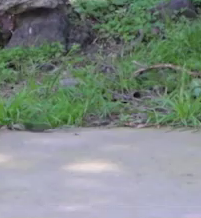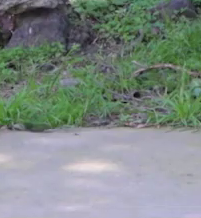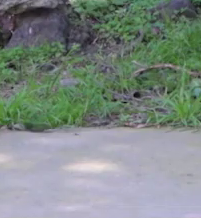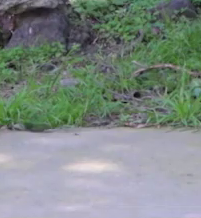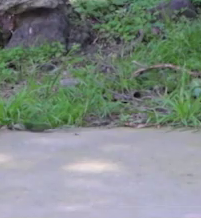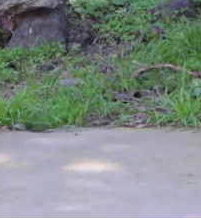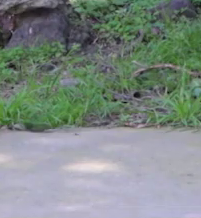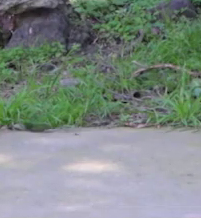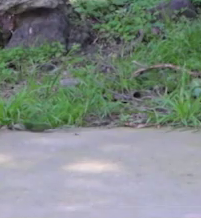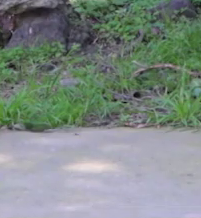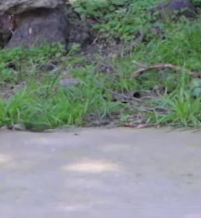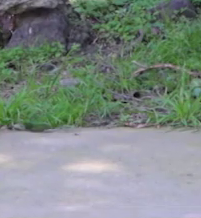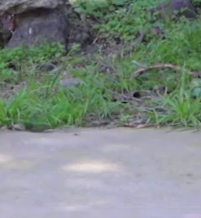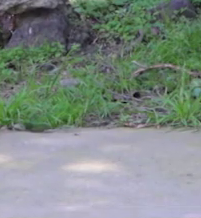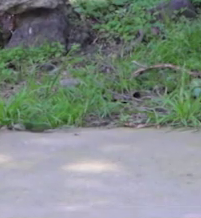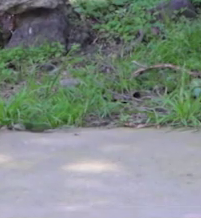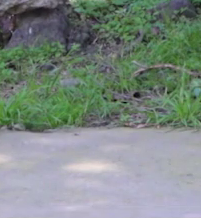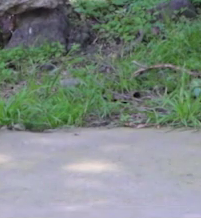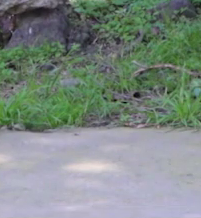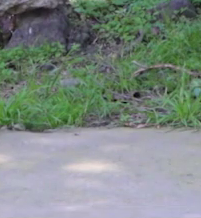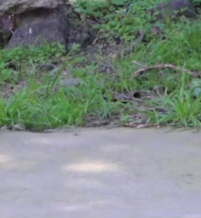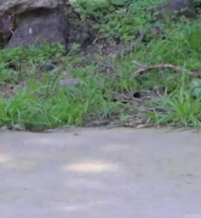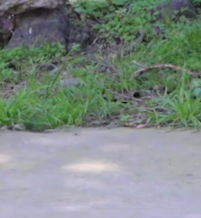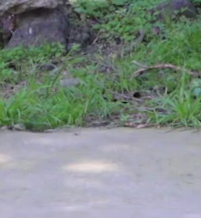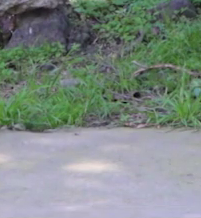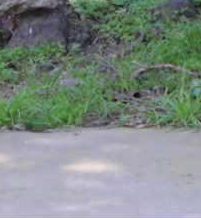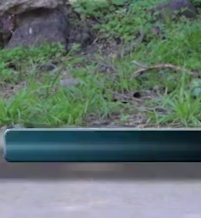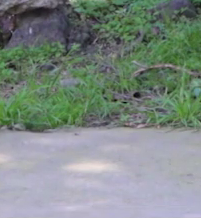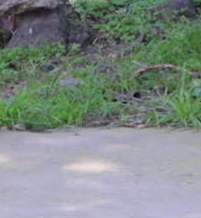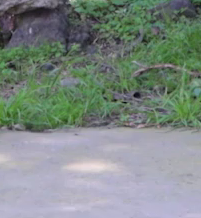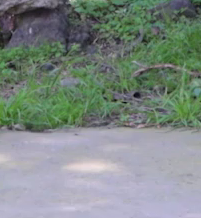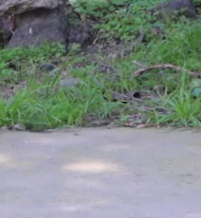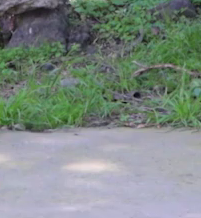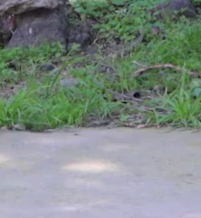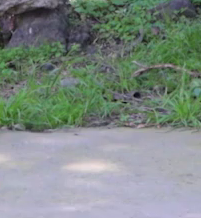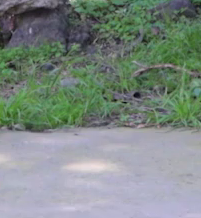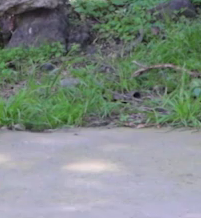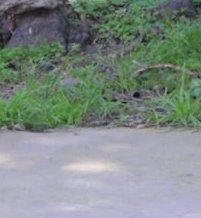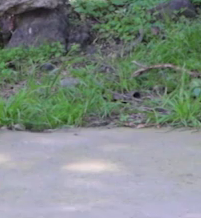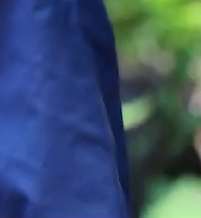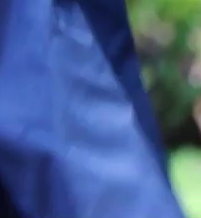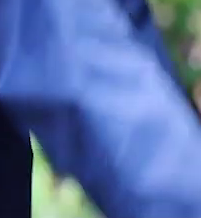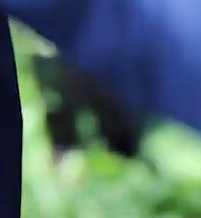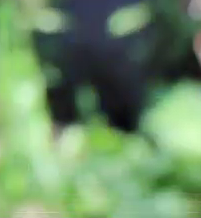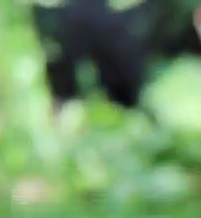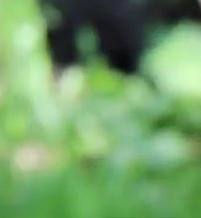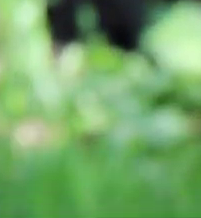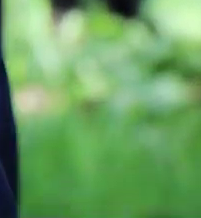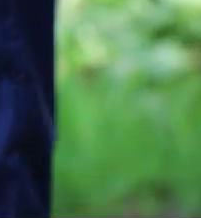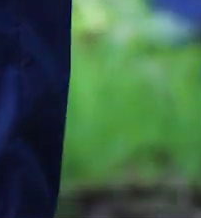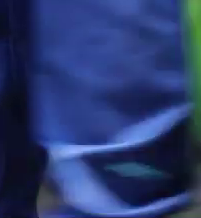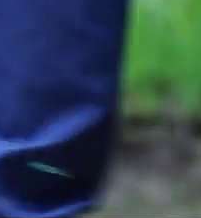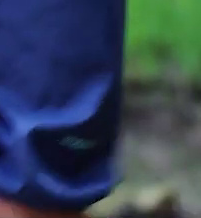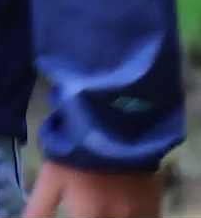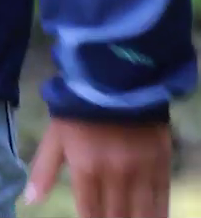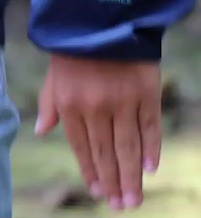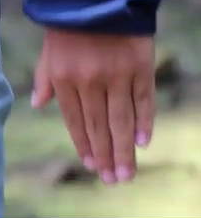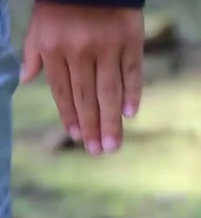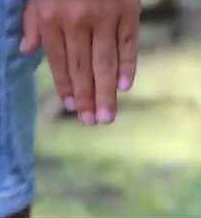Las puntas hacia adentro. Nuevamente las ponemos en posición. Las puntas hacia adentro de los pies.